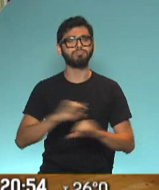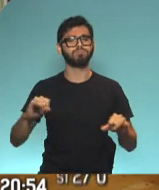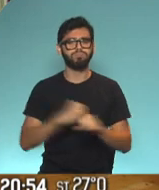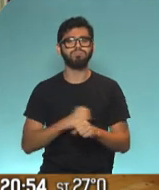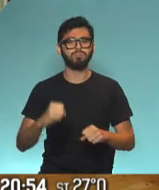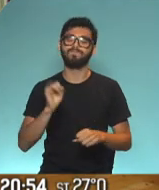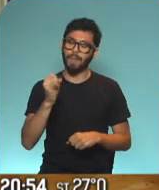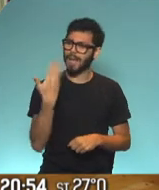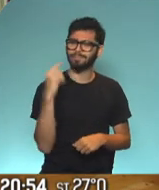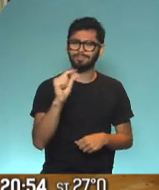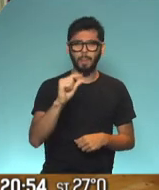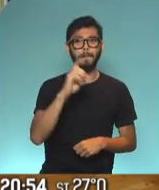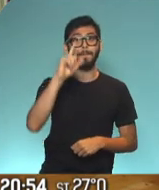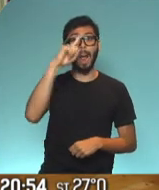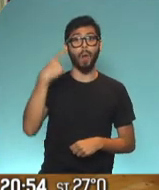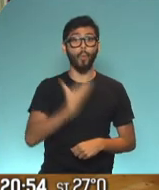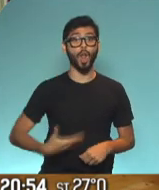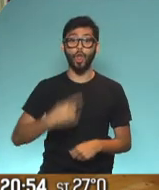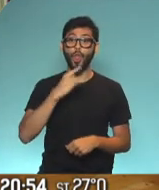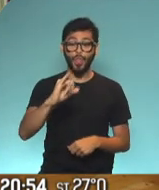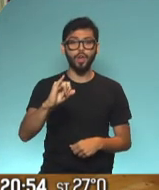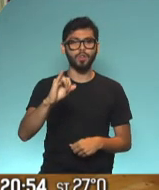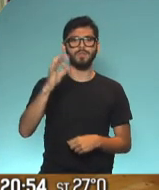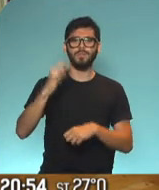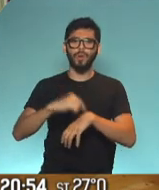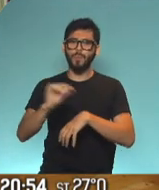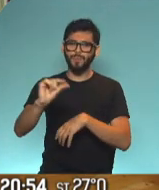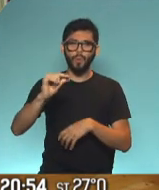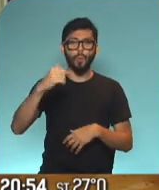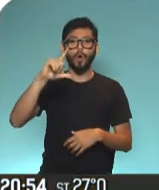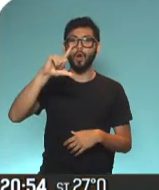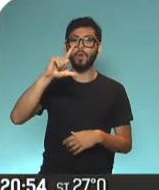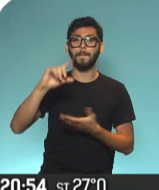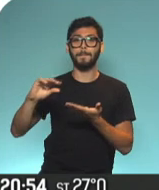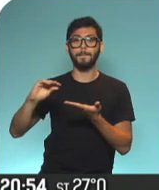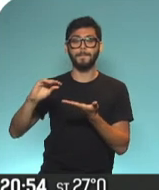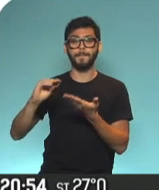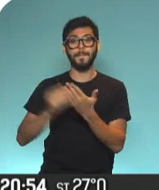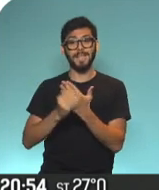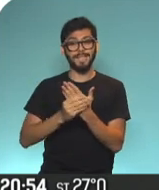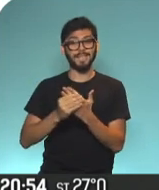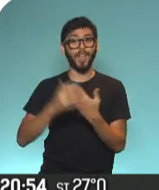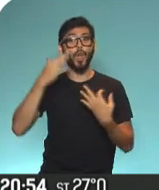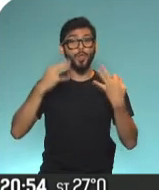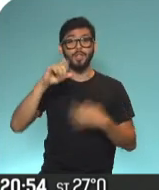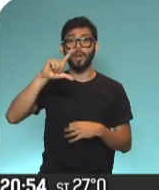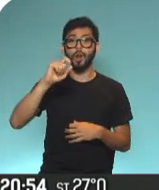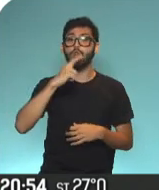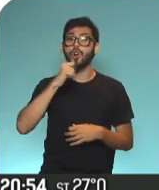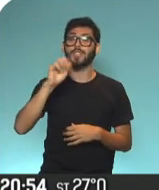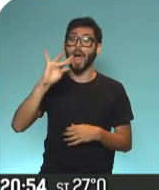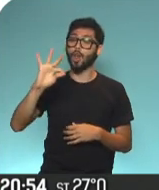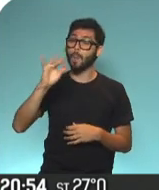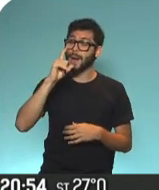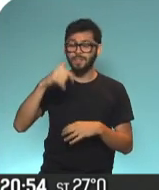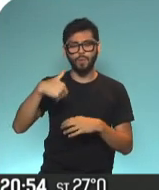instantes el presidente Alberto Fernández confirmó que es cuestión de horas la salida de la ministra de Justicia, Marcela Lozardo. Dijo el